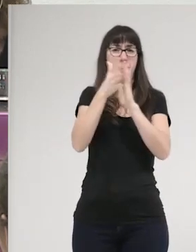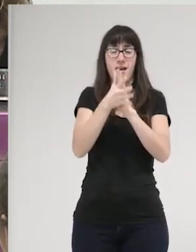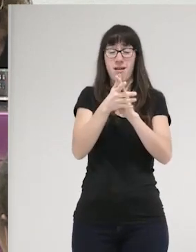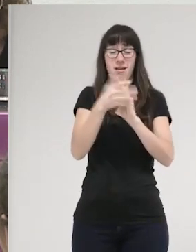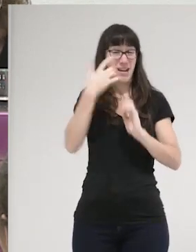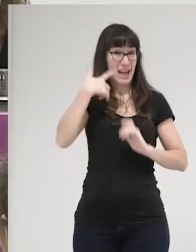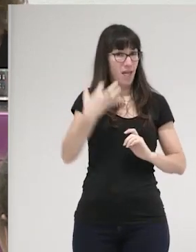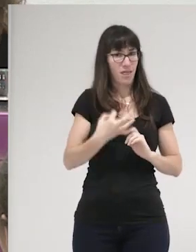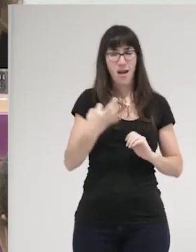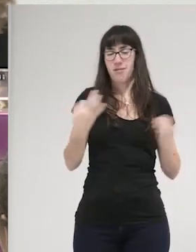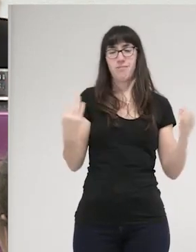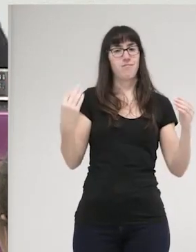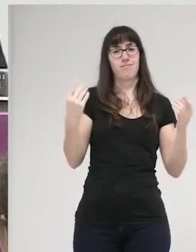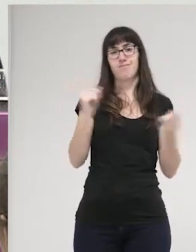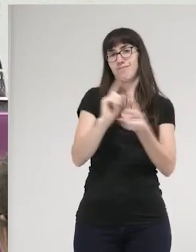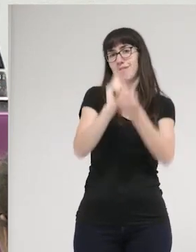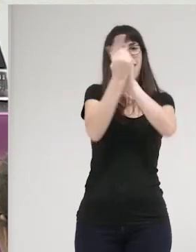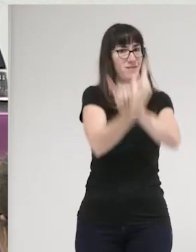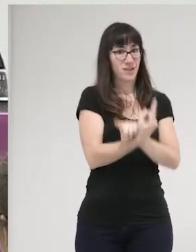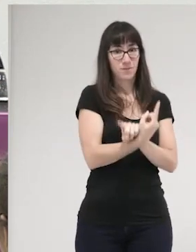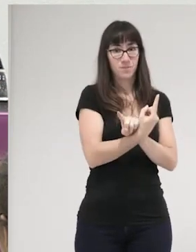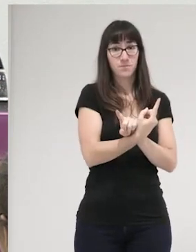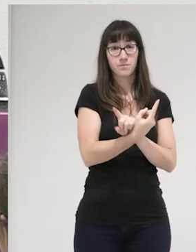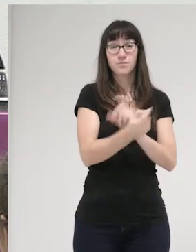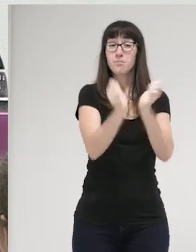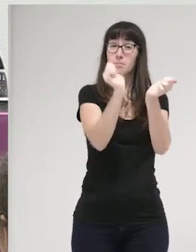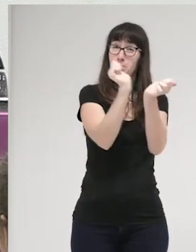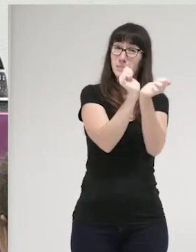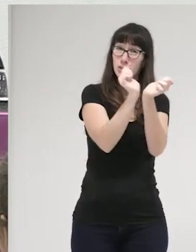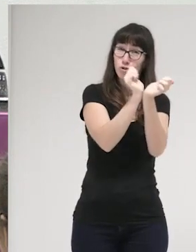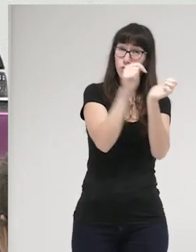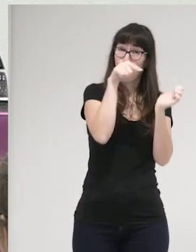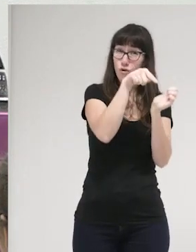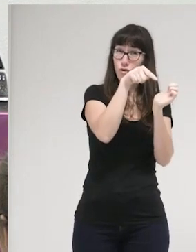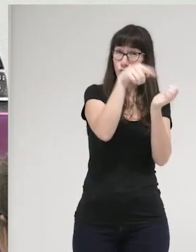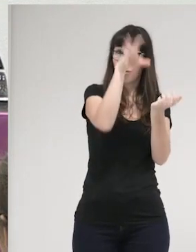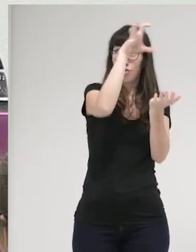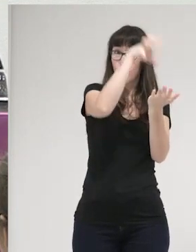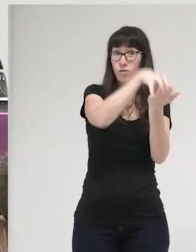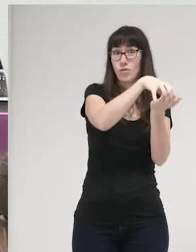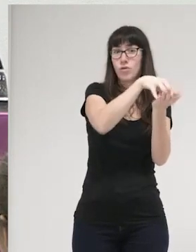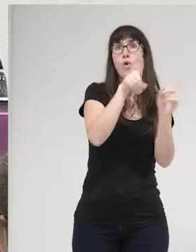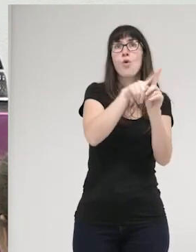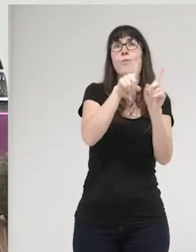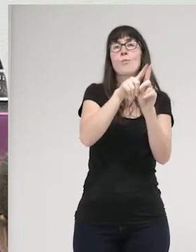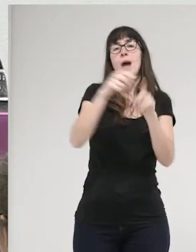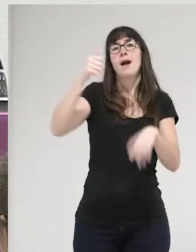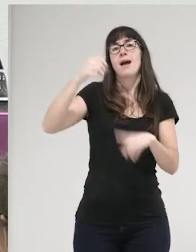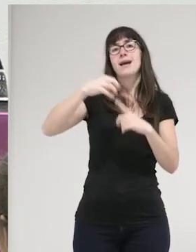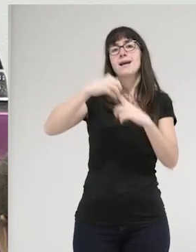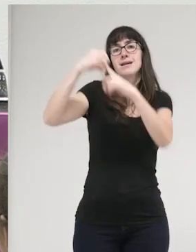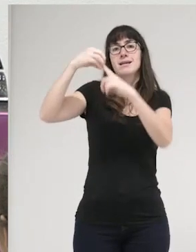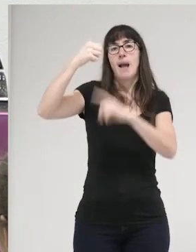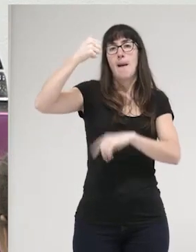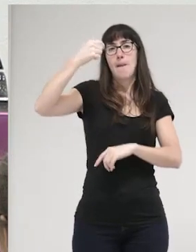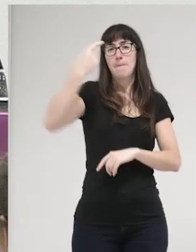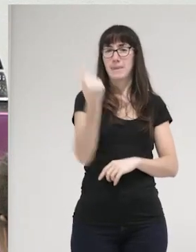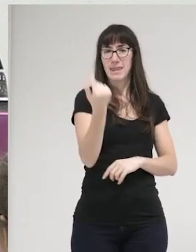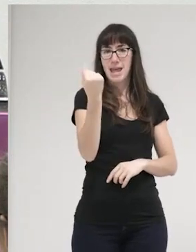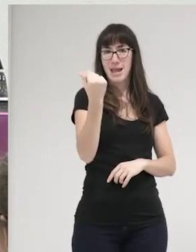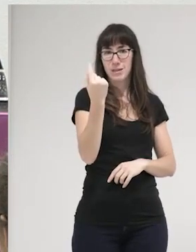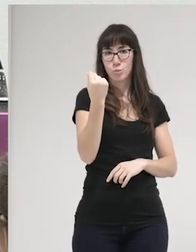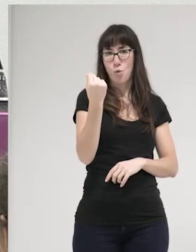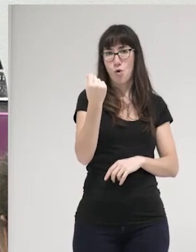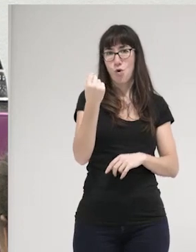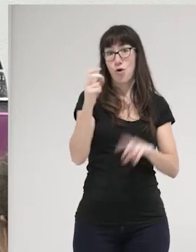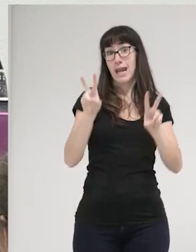Además de reforzar la prisión, que no nos olvidemos es el buque insignia no solo del capitalismo neoliberal, sino también